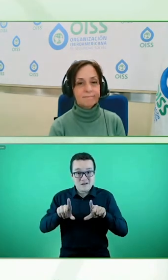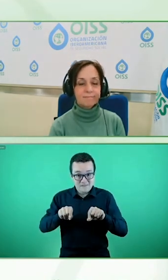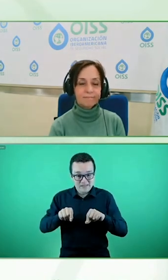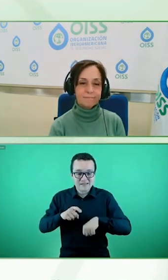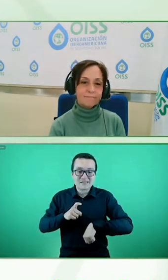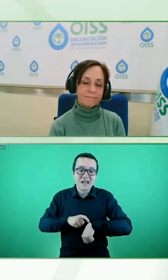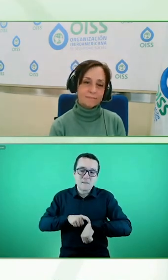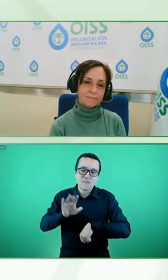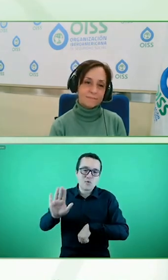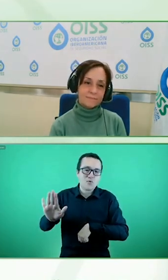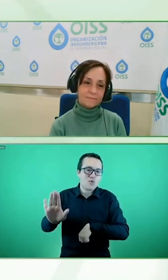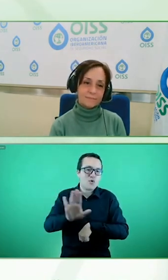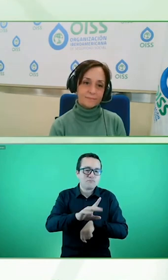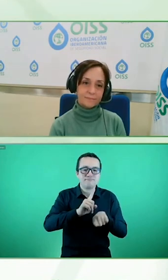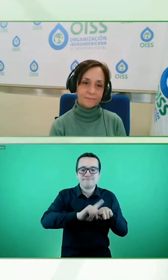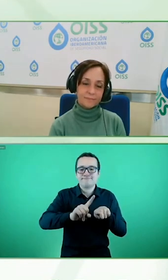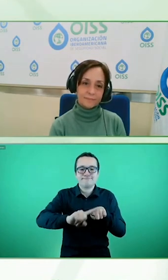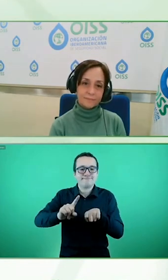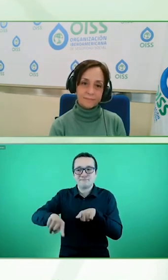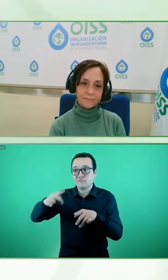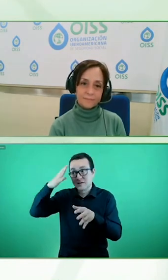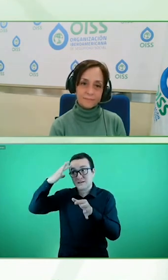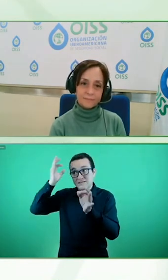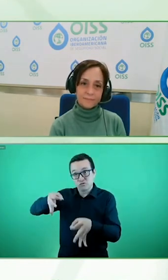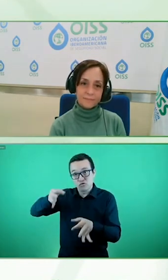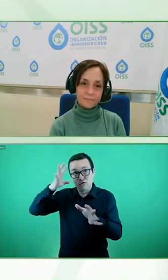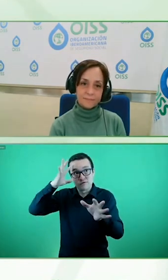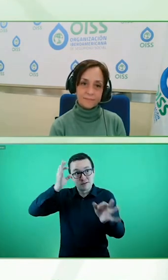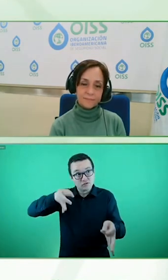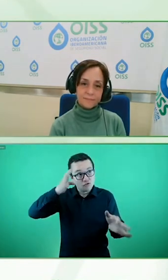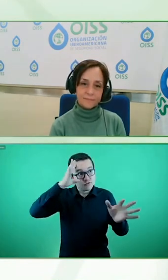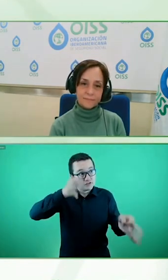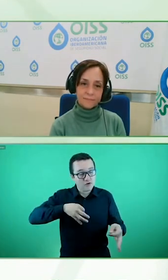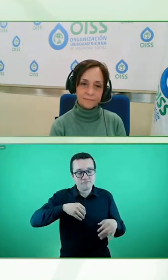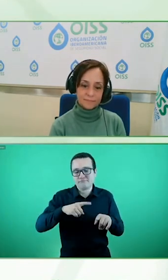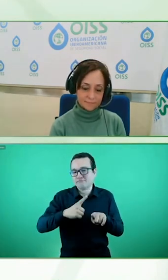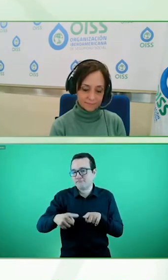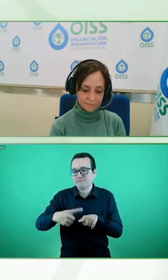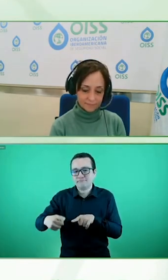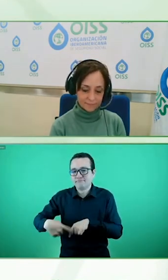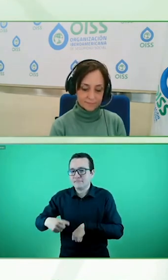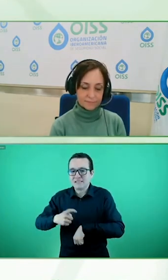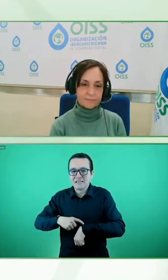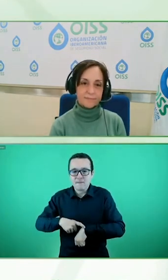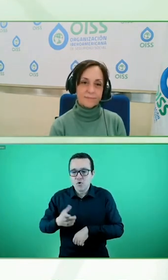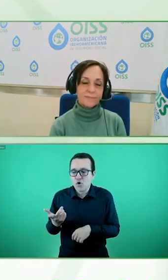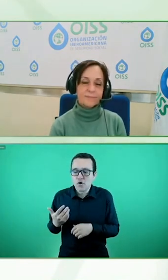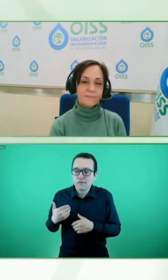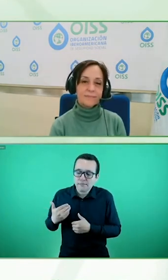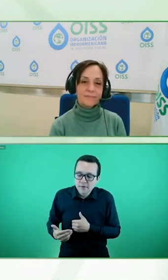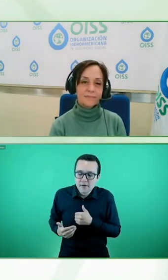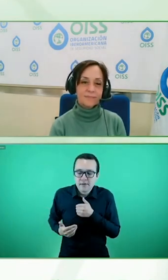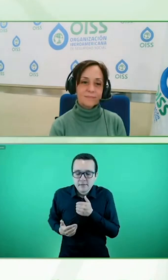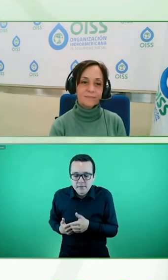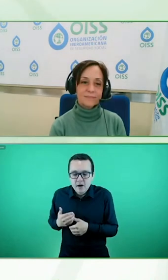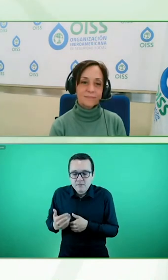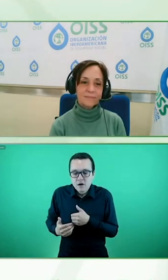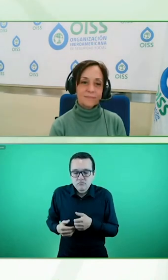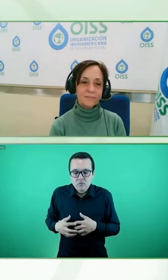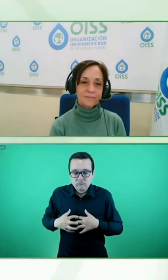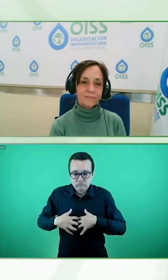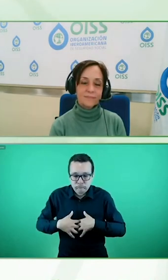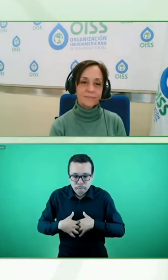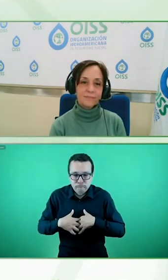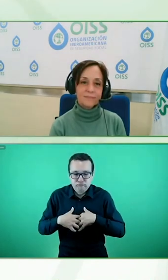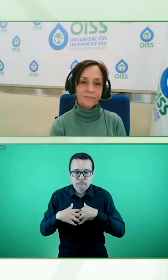decisiones que llevan mucho tiempo y procesos que también requieren cierta madurez en ciertas temáticas por parte de las empresas donde tal vez estábamos